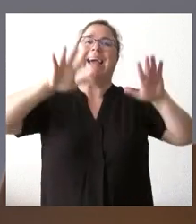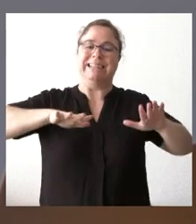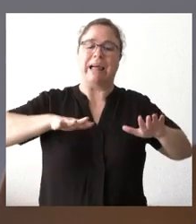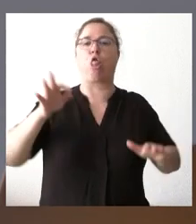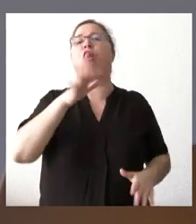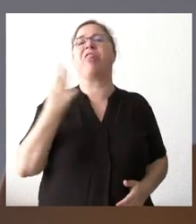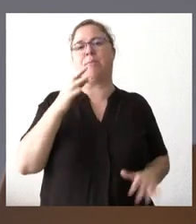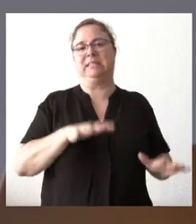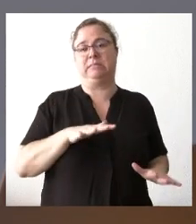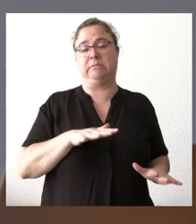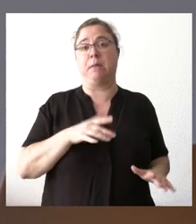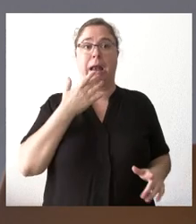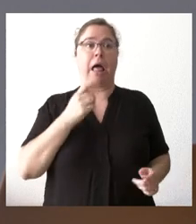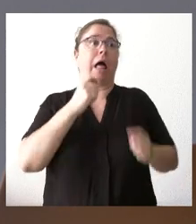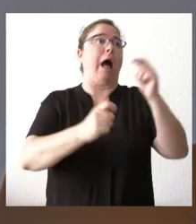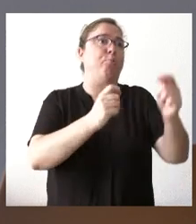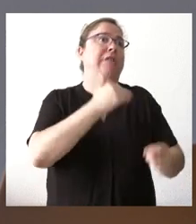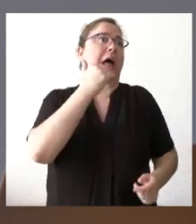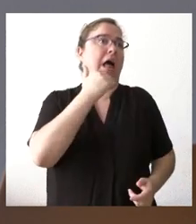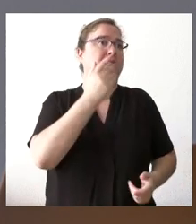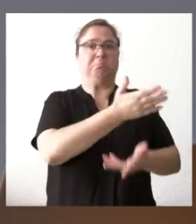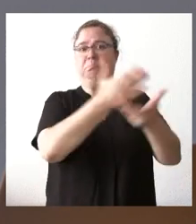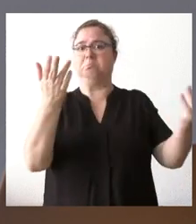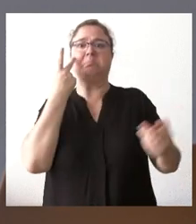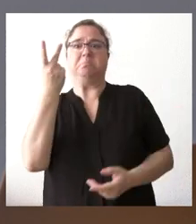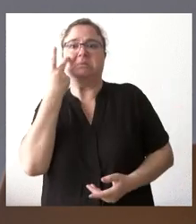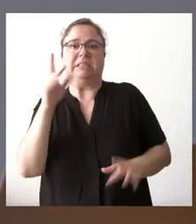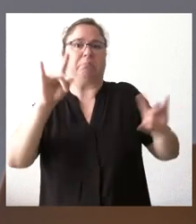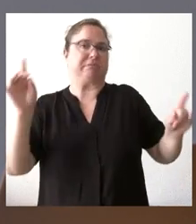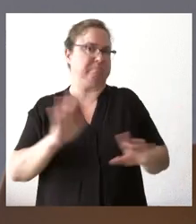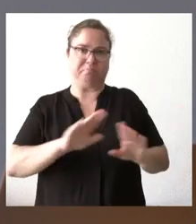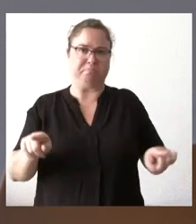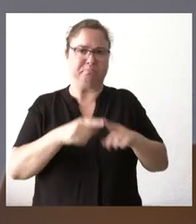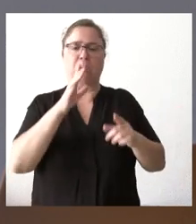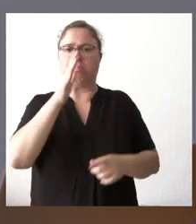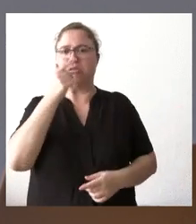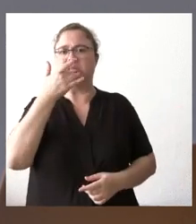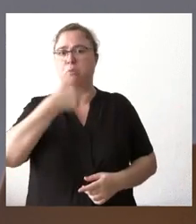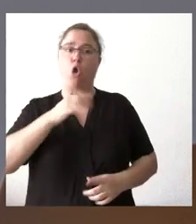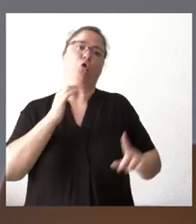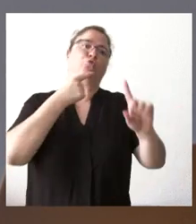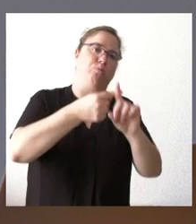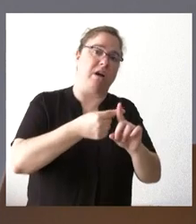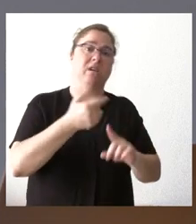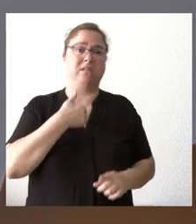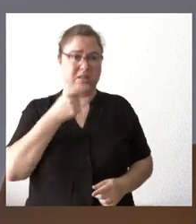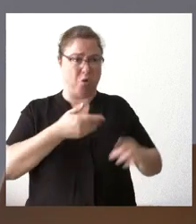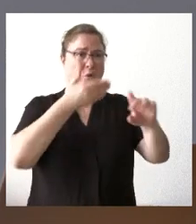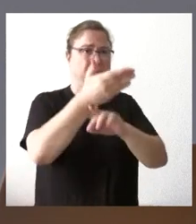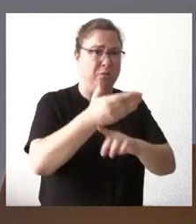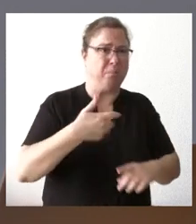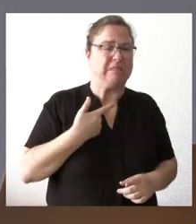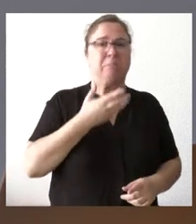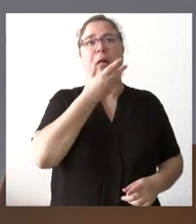estar cuando ello aportaba algo a la actuación del operativo y por lo tanto sumaba desde luego no cuando restaba para hacer ningún